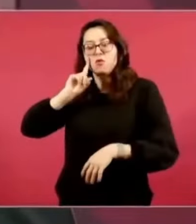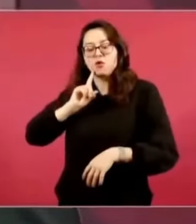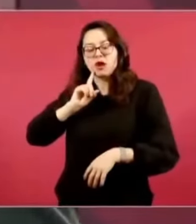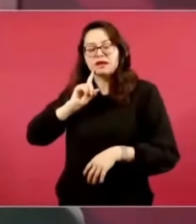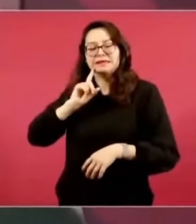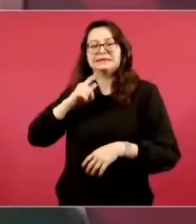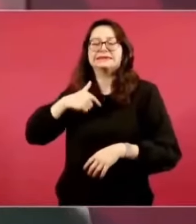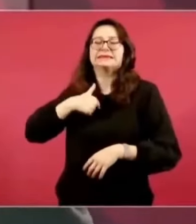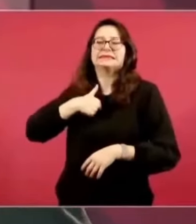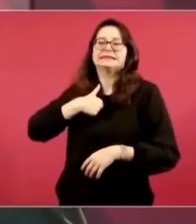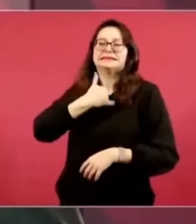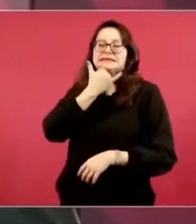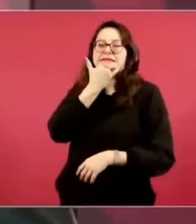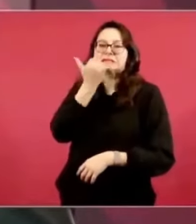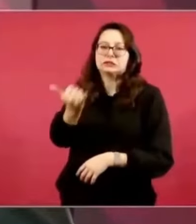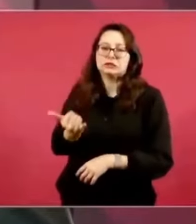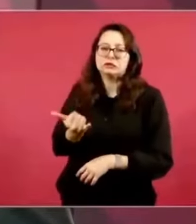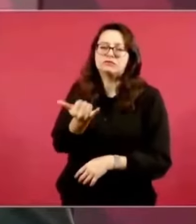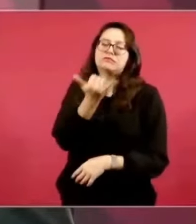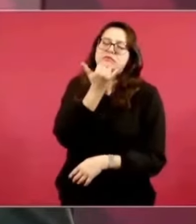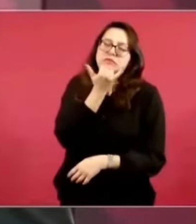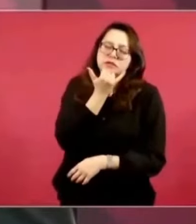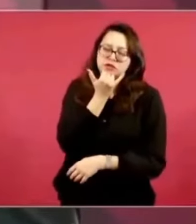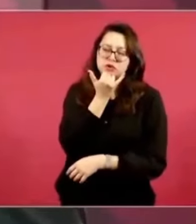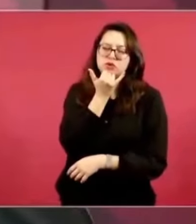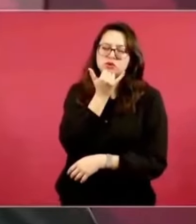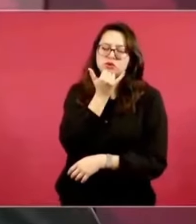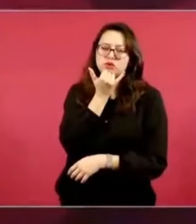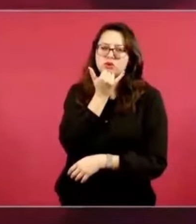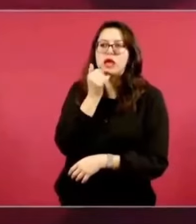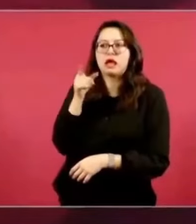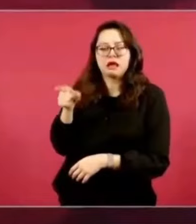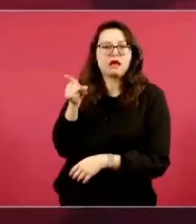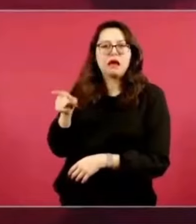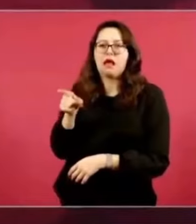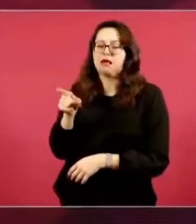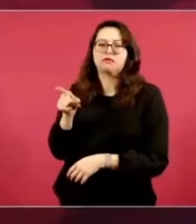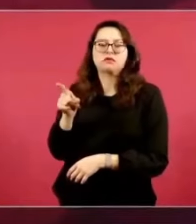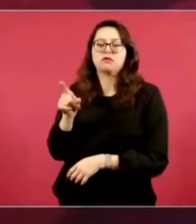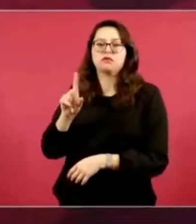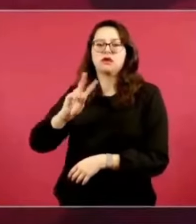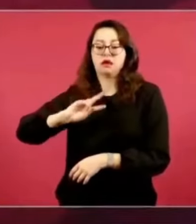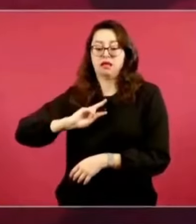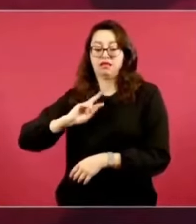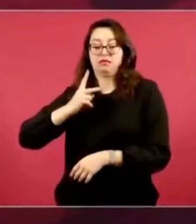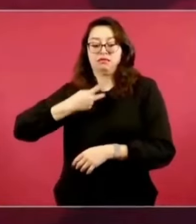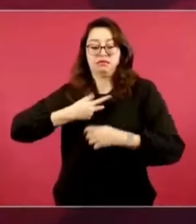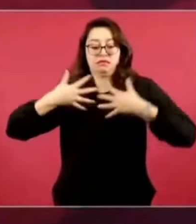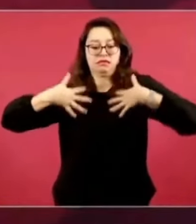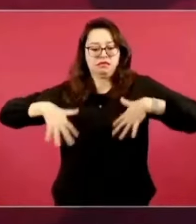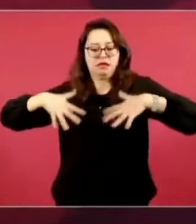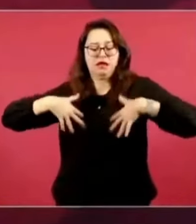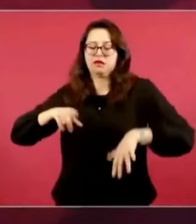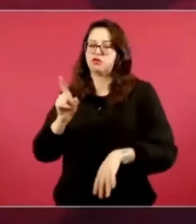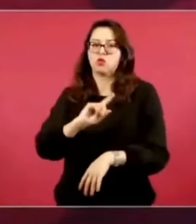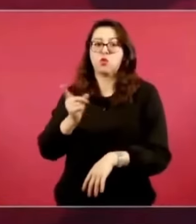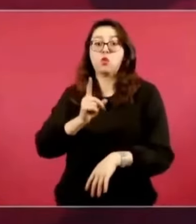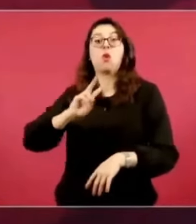Yo soy muy respetuoso y creo en la libertad.